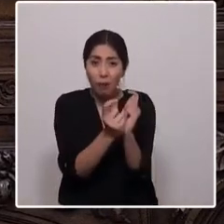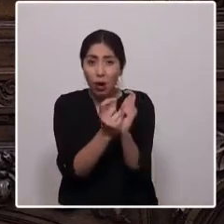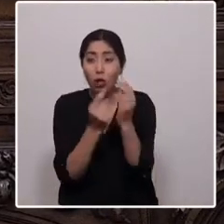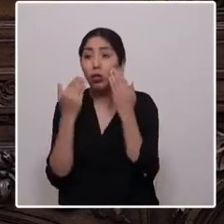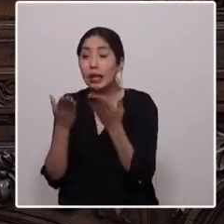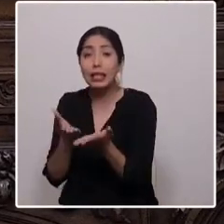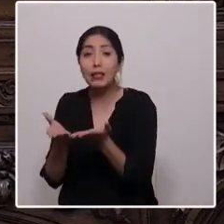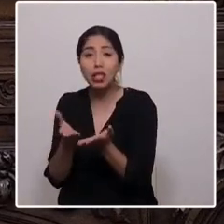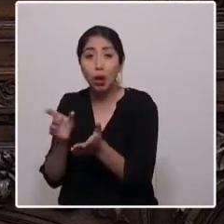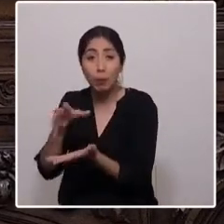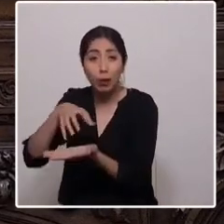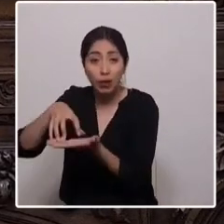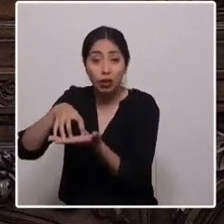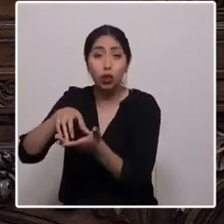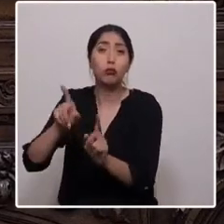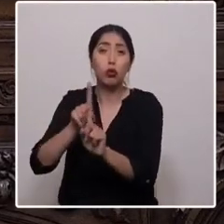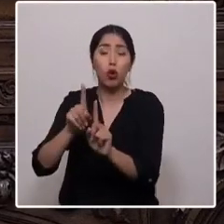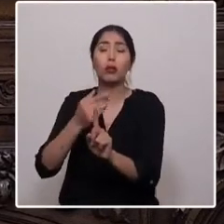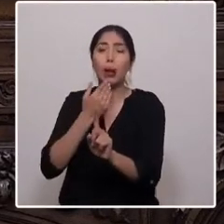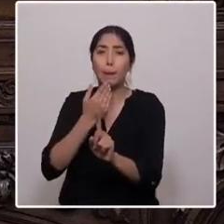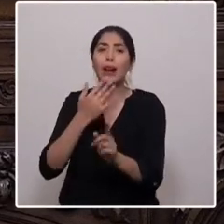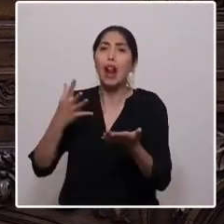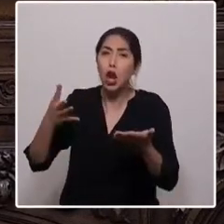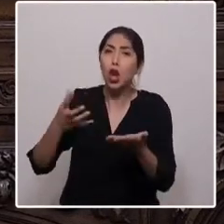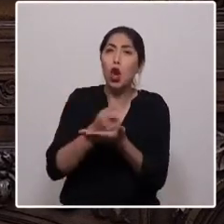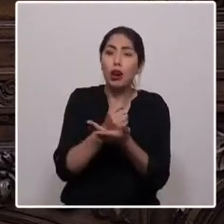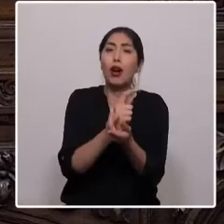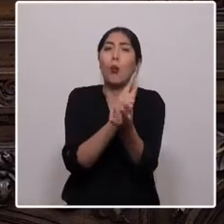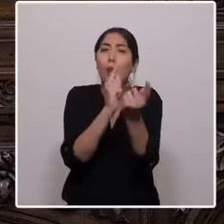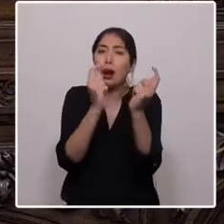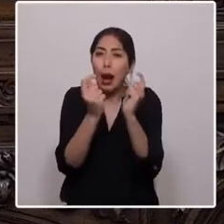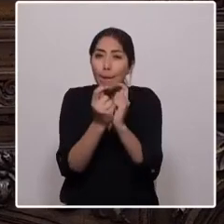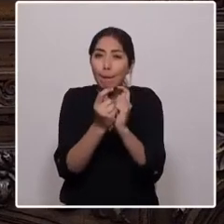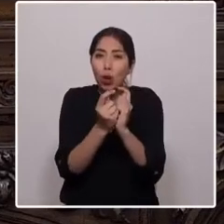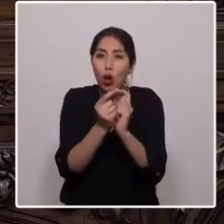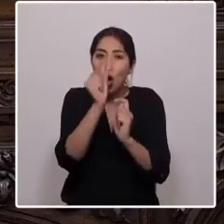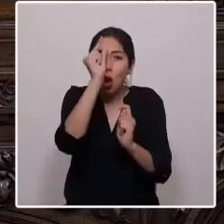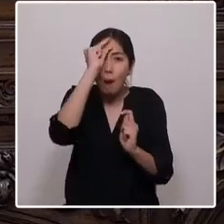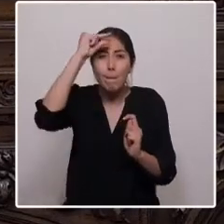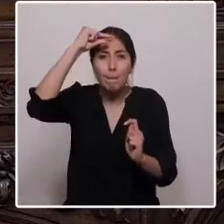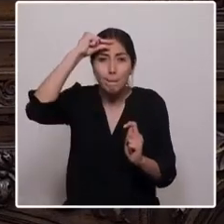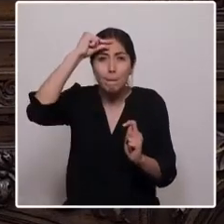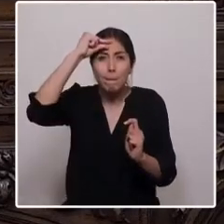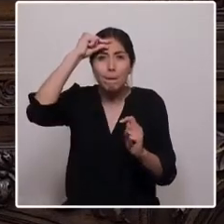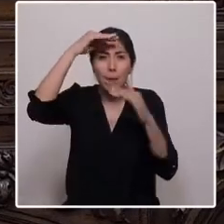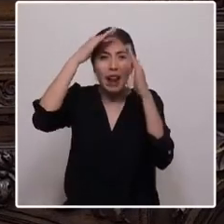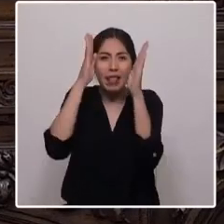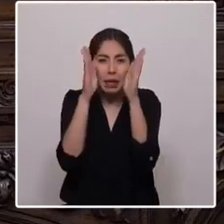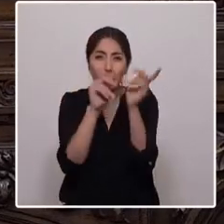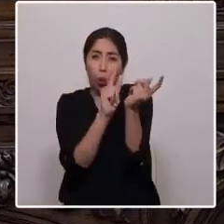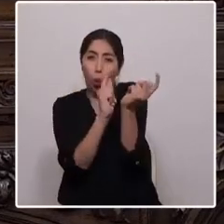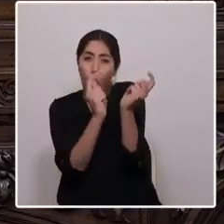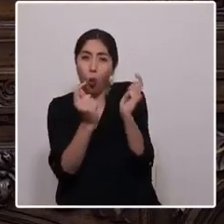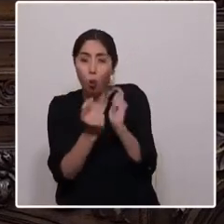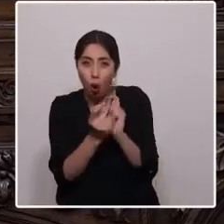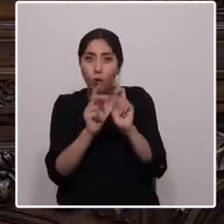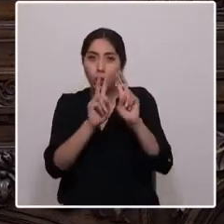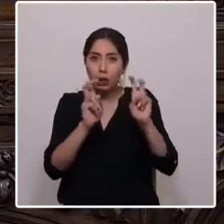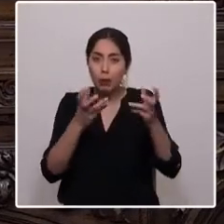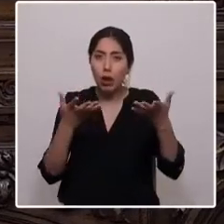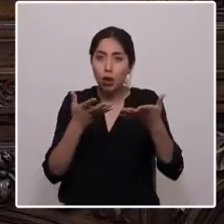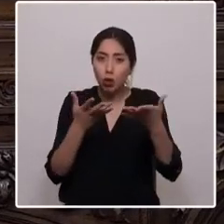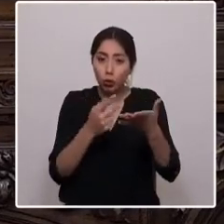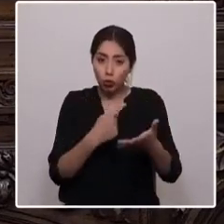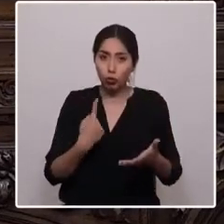sino que también logre generar un cambio paradigmático en relación a nuestra forma de habitar cada territorio.